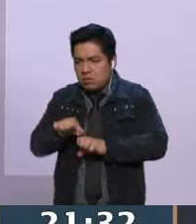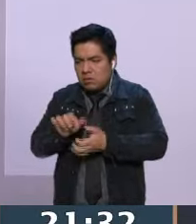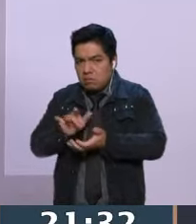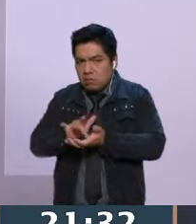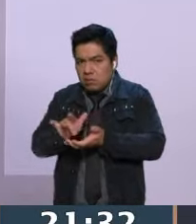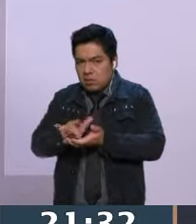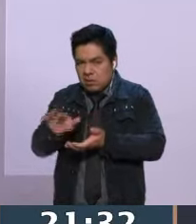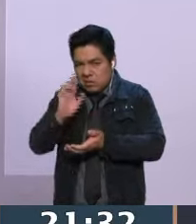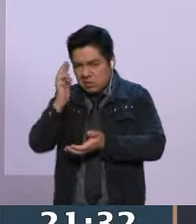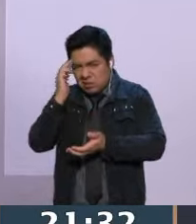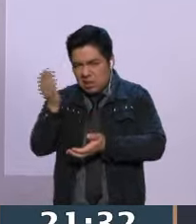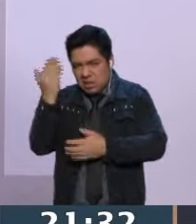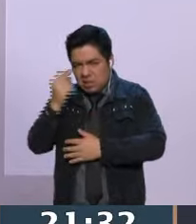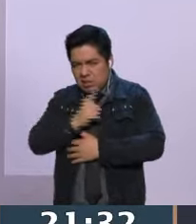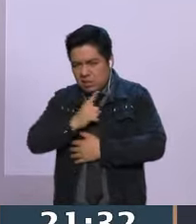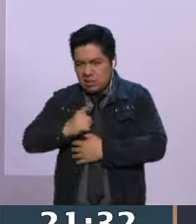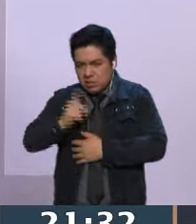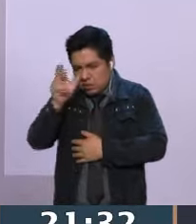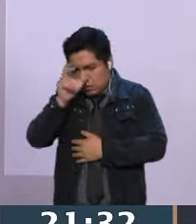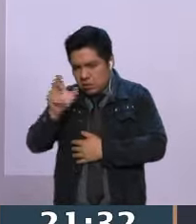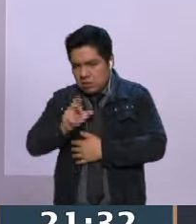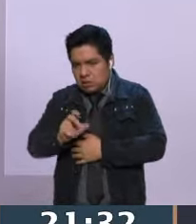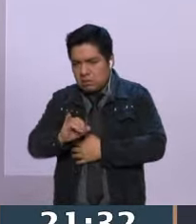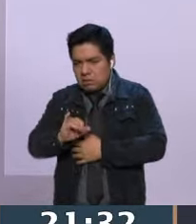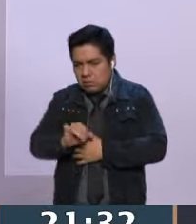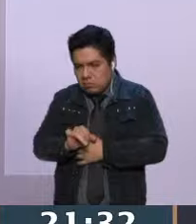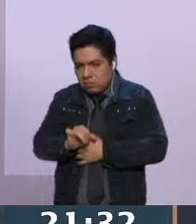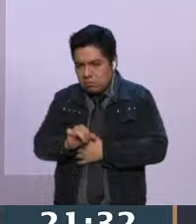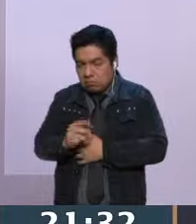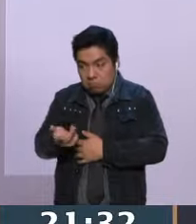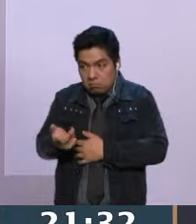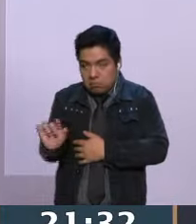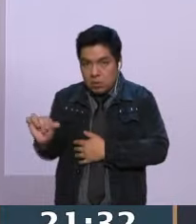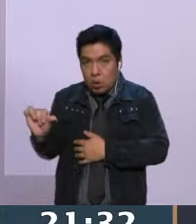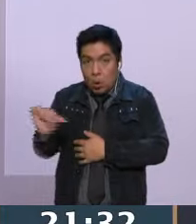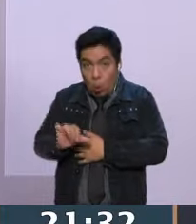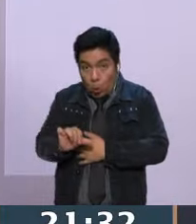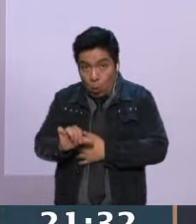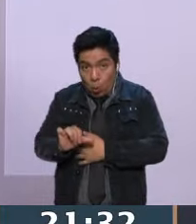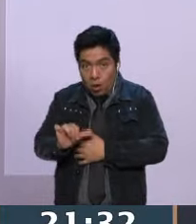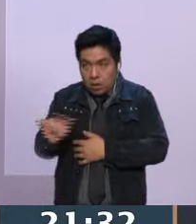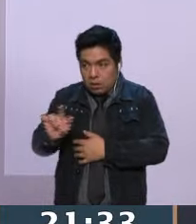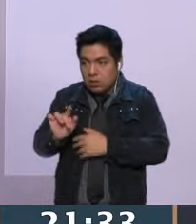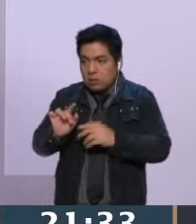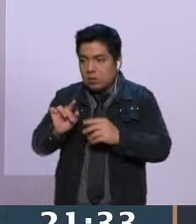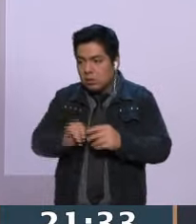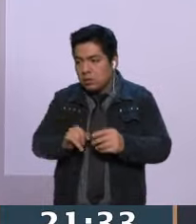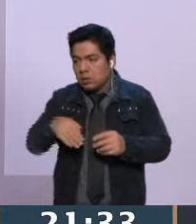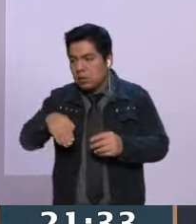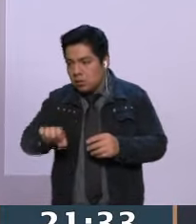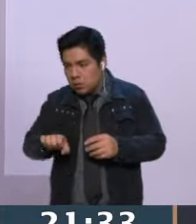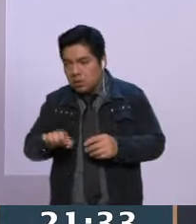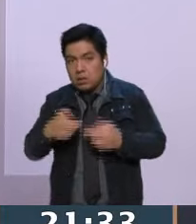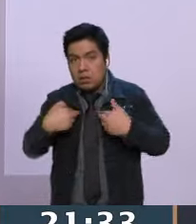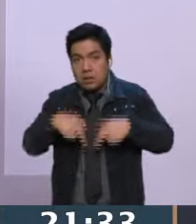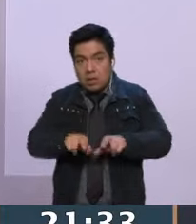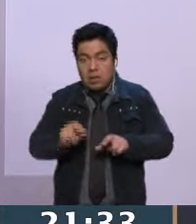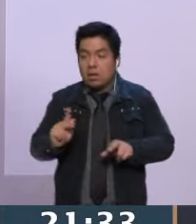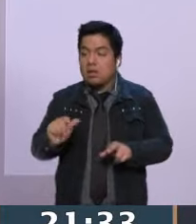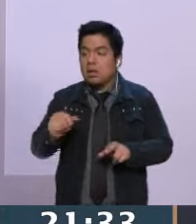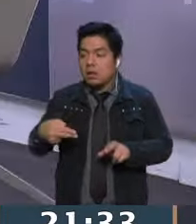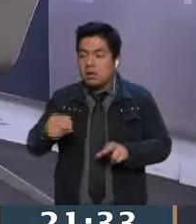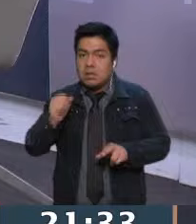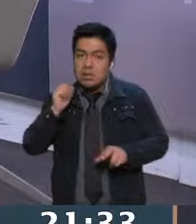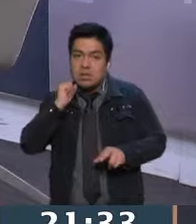delegada de la Miguel Hidalgo, y ahora resulta que sí. Y también cabe señalar que hoy en la sesión del Consejo General del INE, el representante del PAN, el